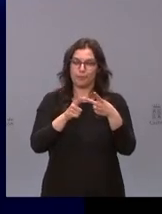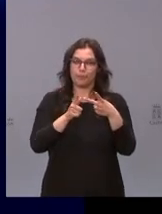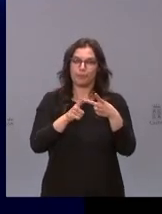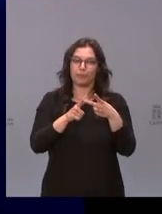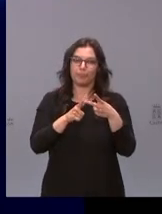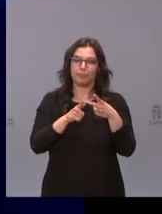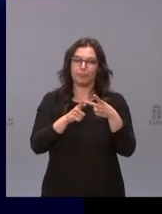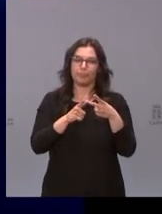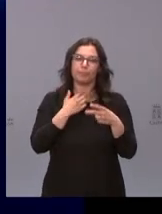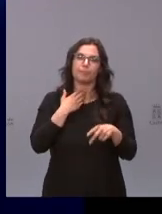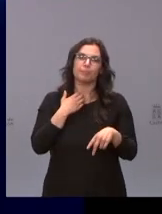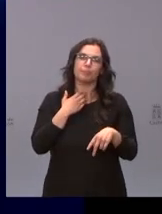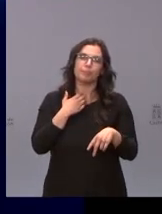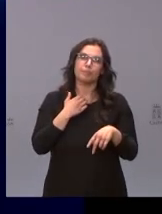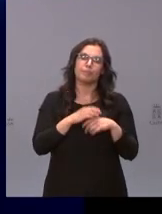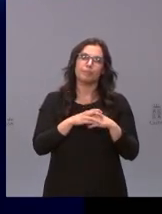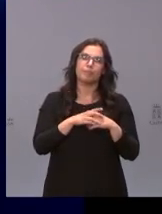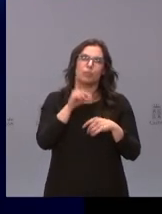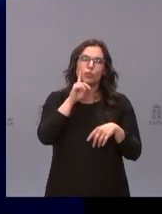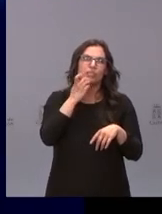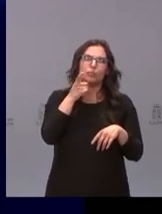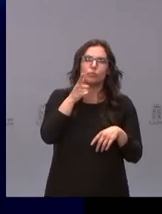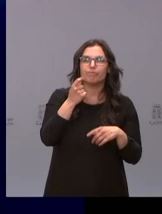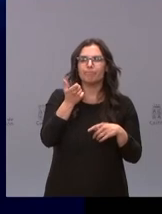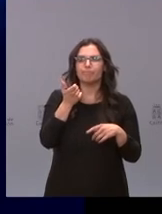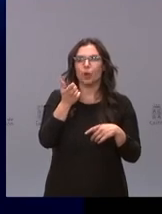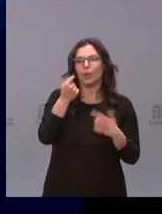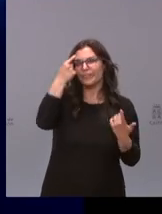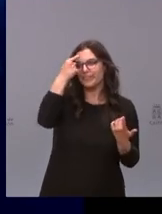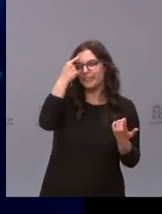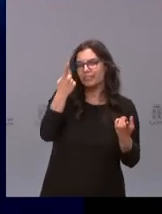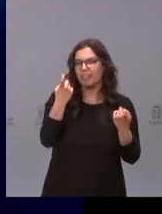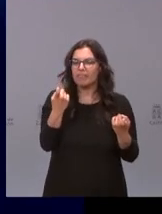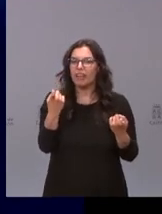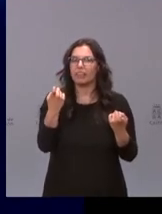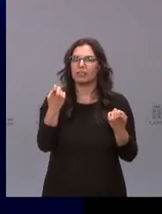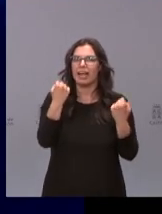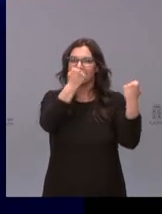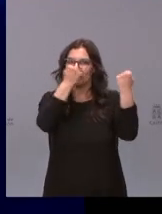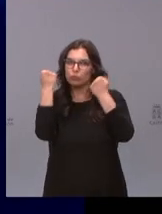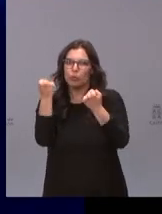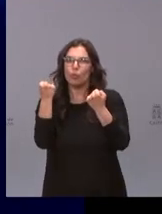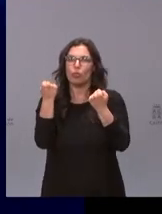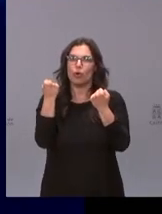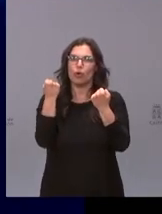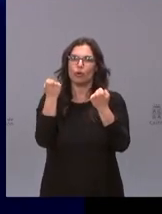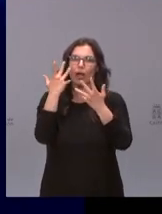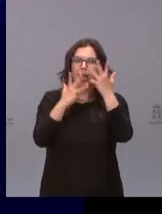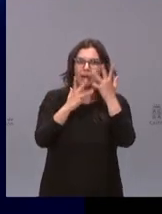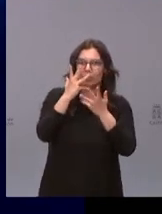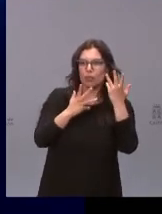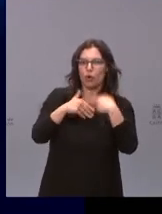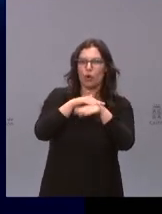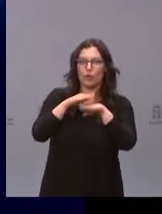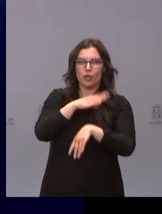echa usted de menos pues la participación de algún tipo de institución de administración del gobierno